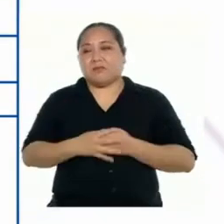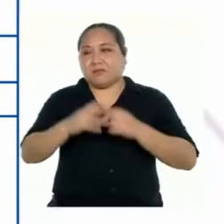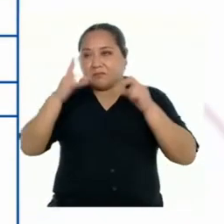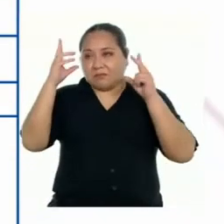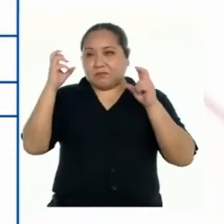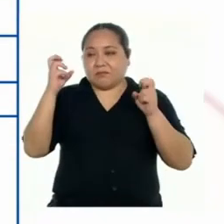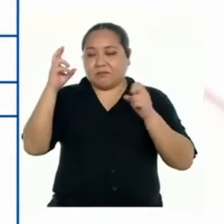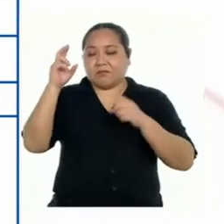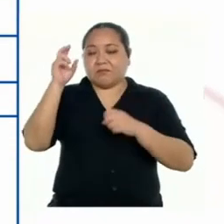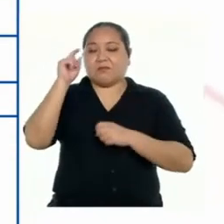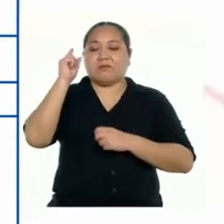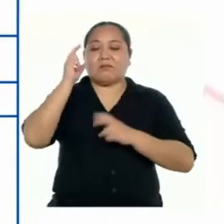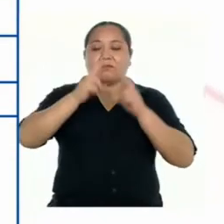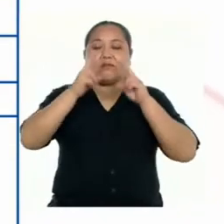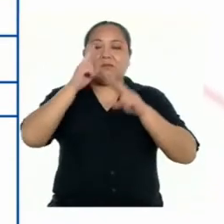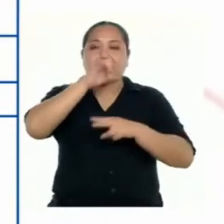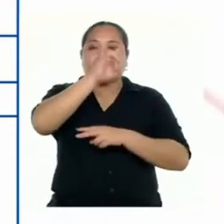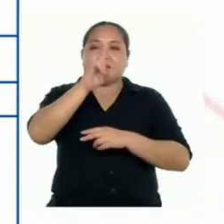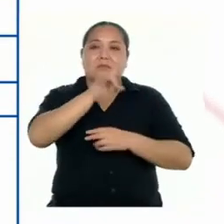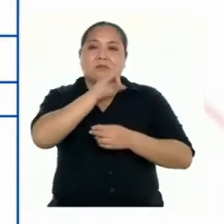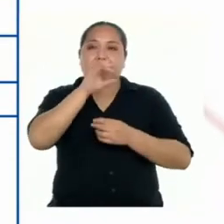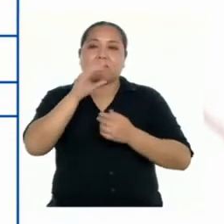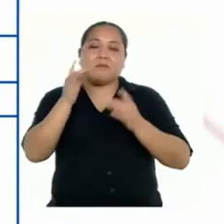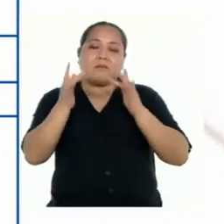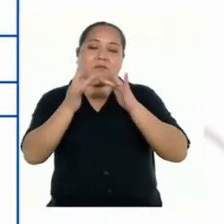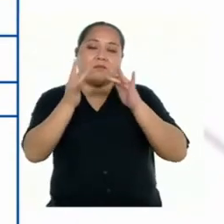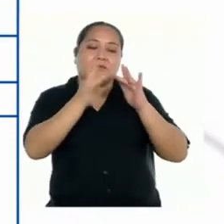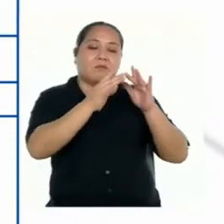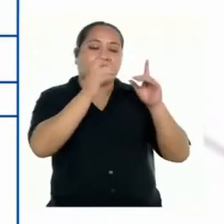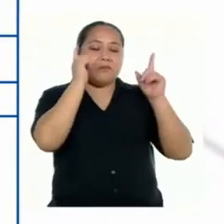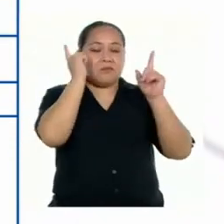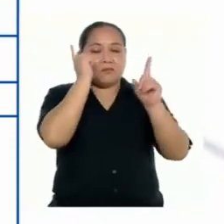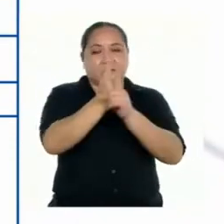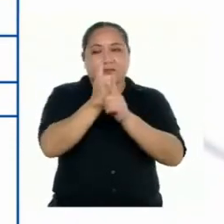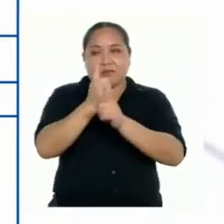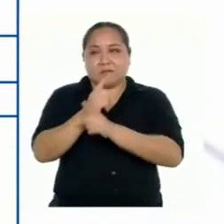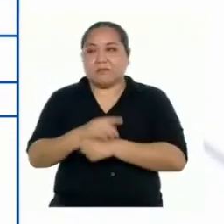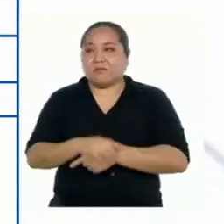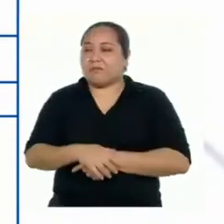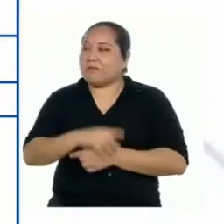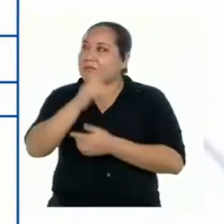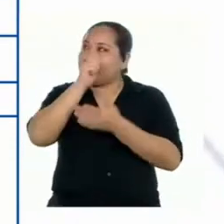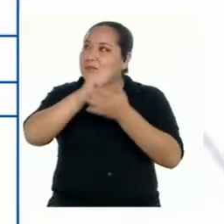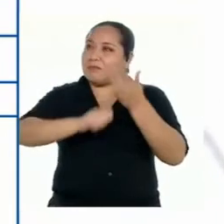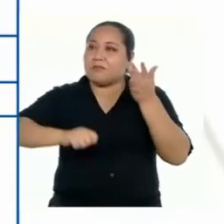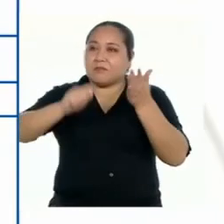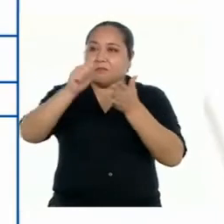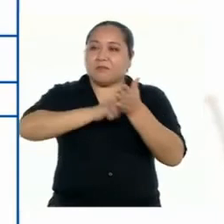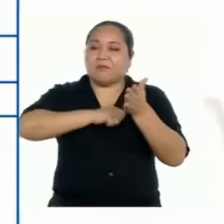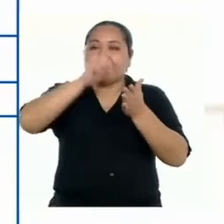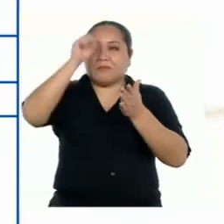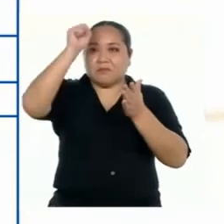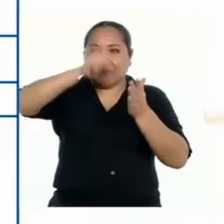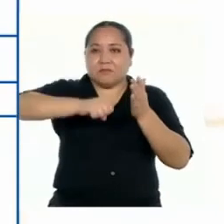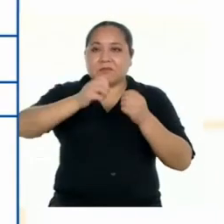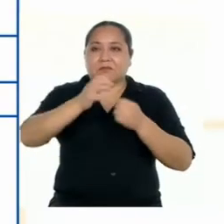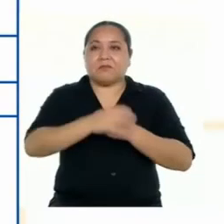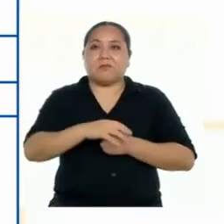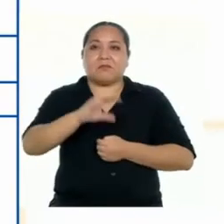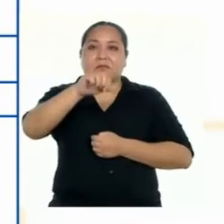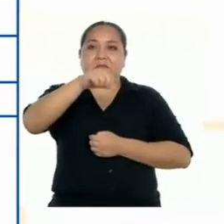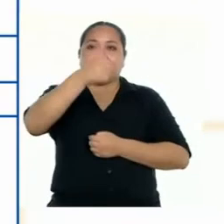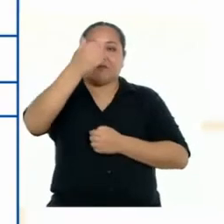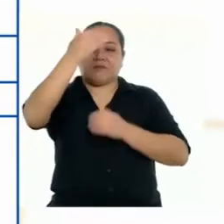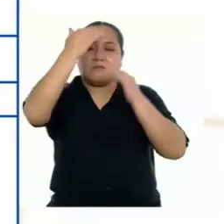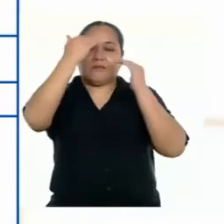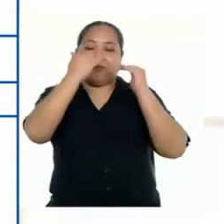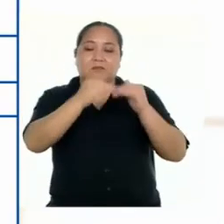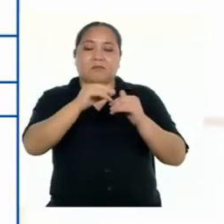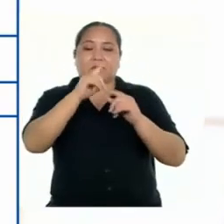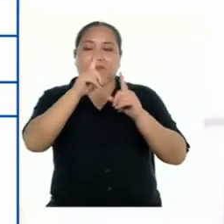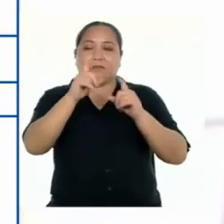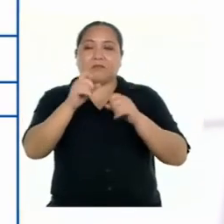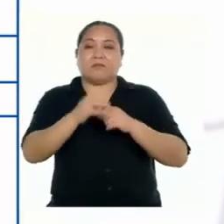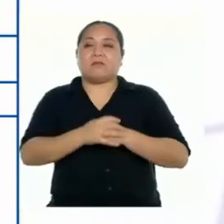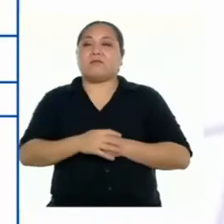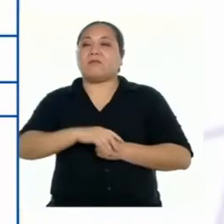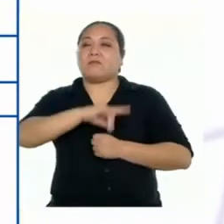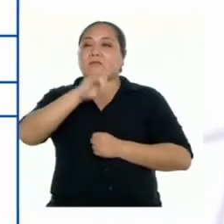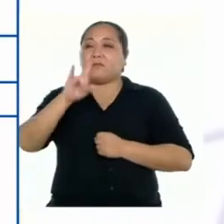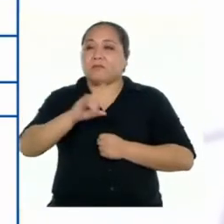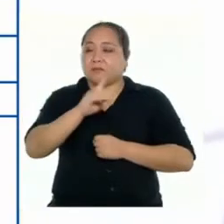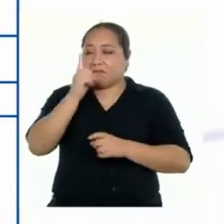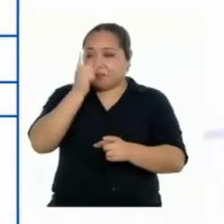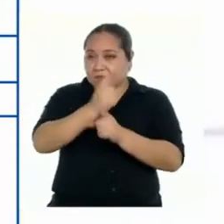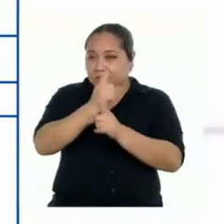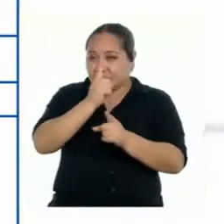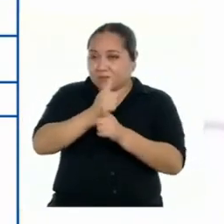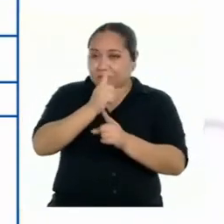visto que has empleado conectores de manera adecuada. Marcaré que sí. La otra pregunta es, ¿use